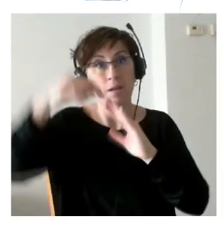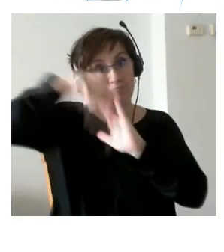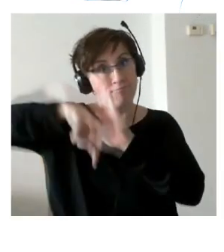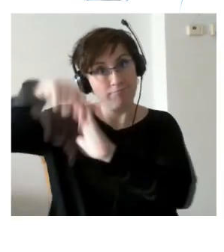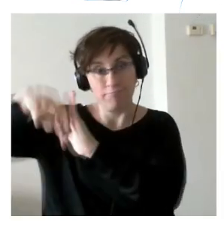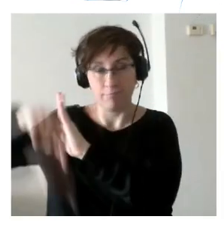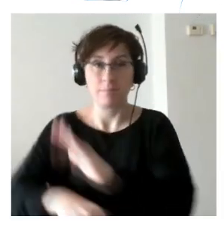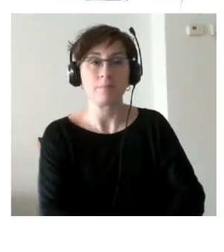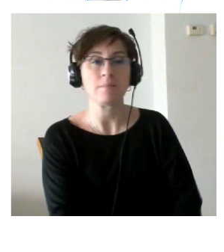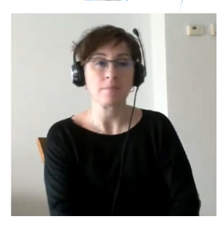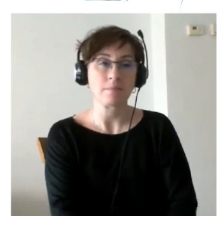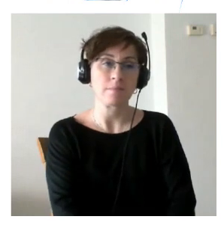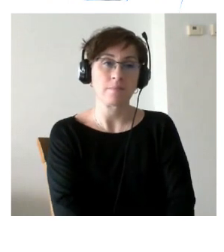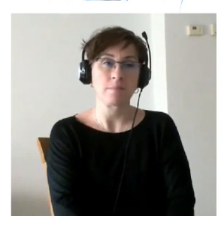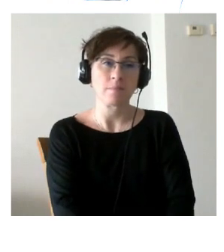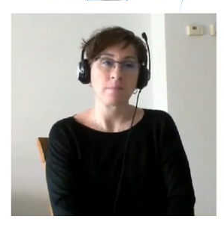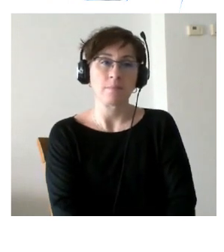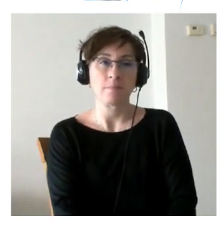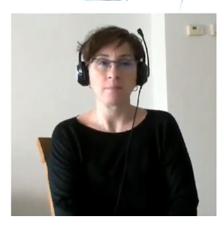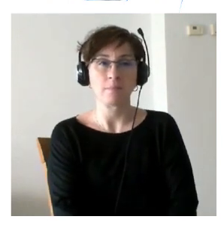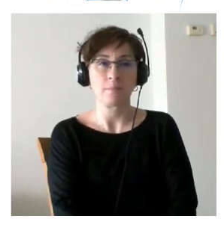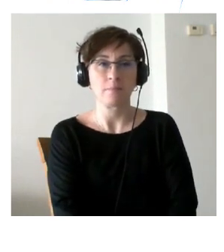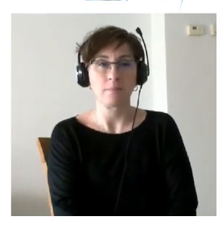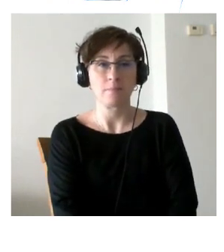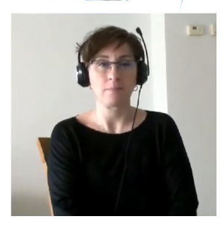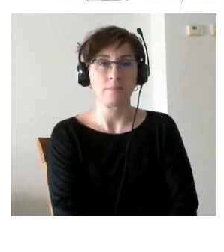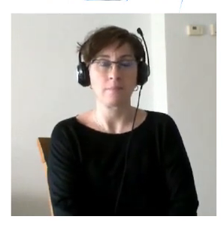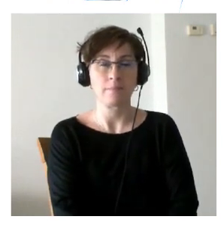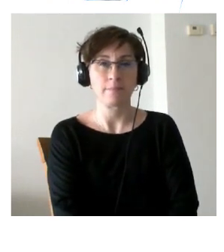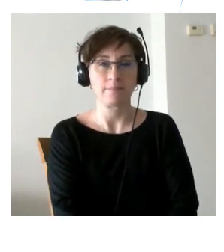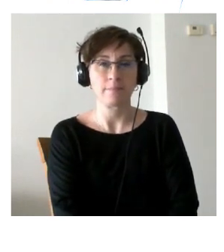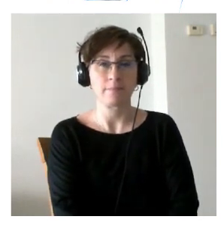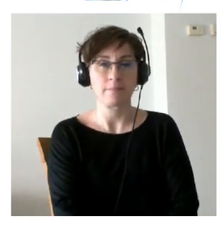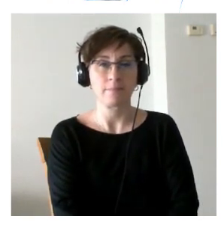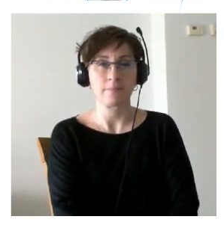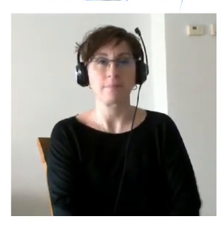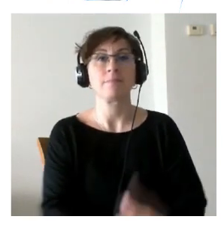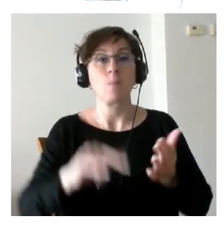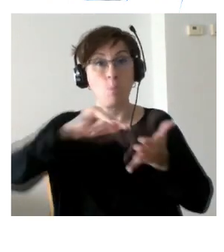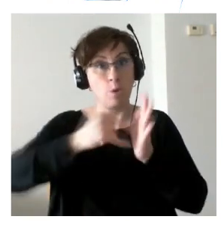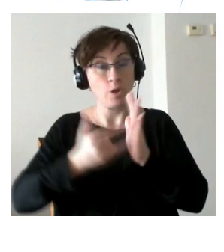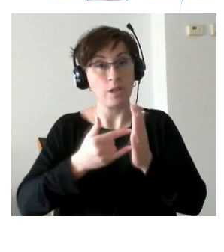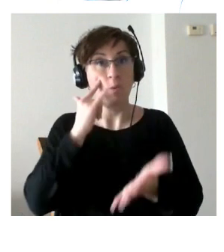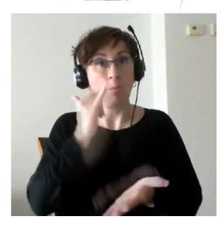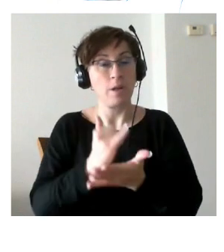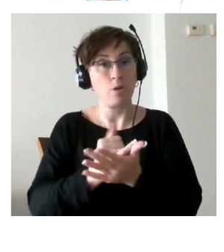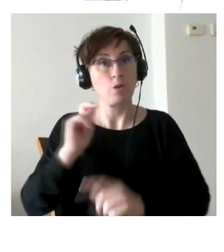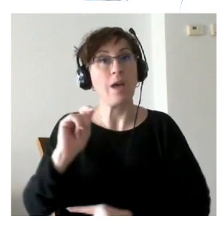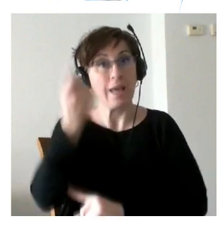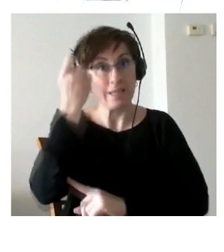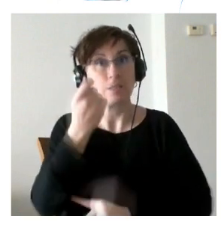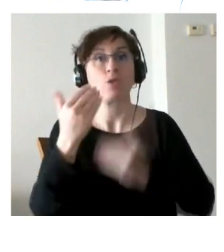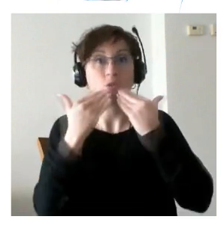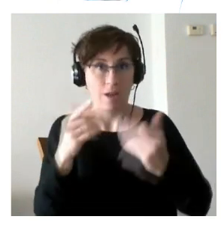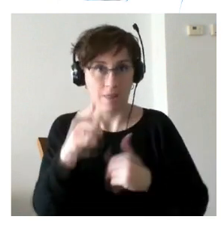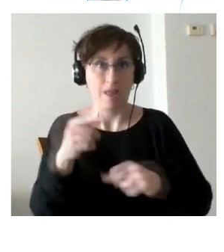todo esto. Este es un elemento clave del éxito del programa o del proyecto piloto es decir la interacción y la capacidad de trabajar